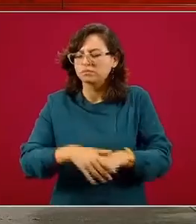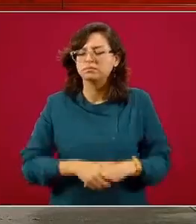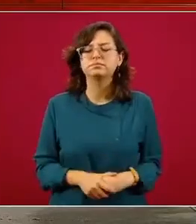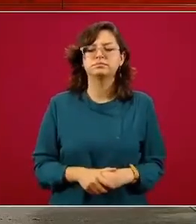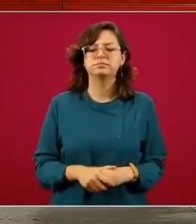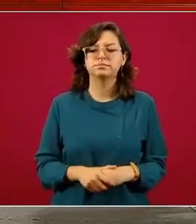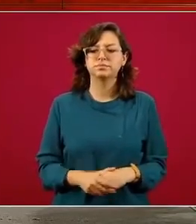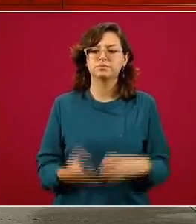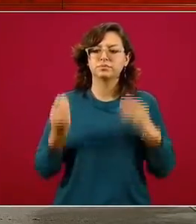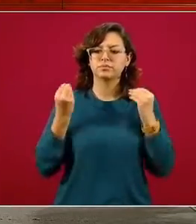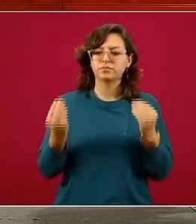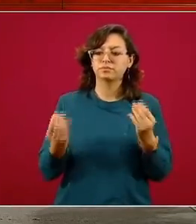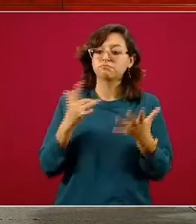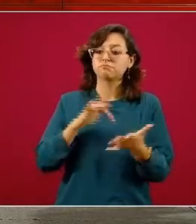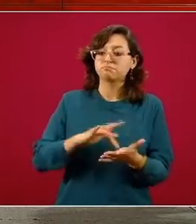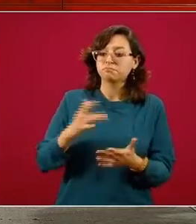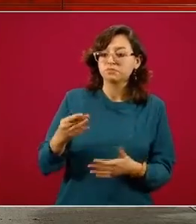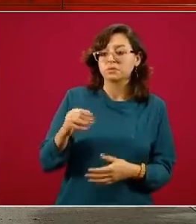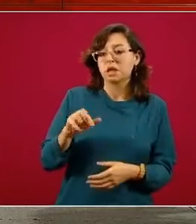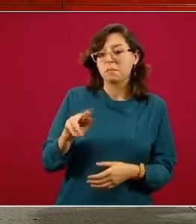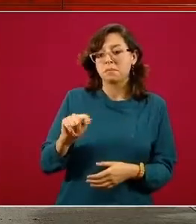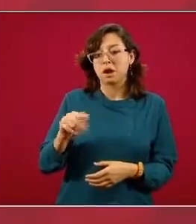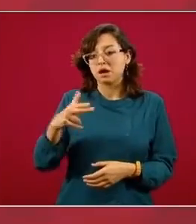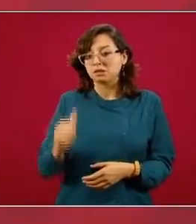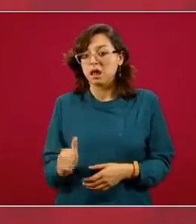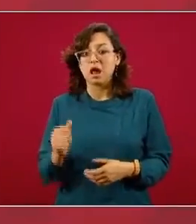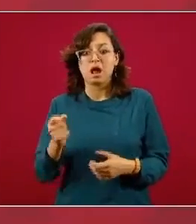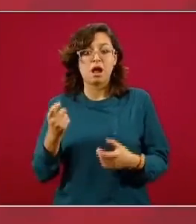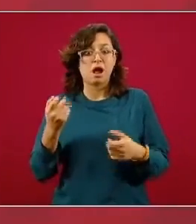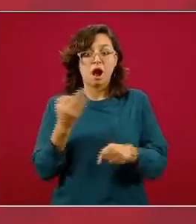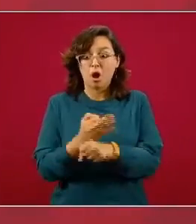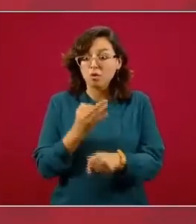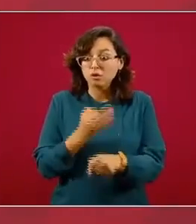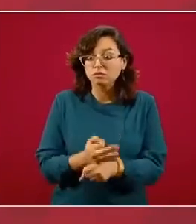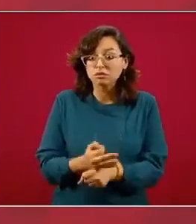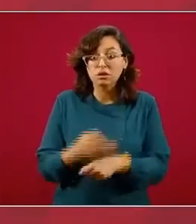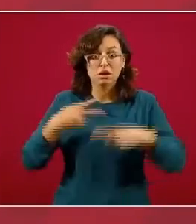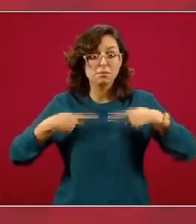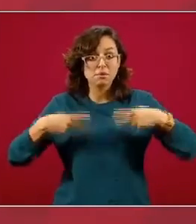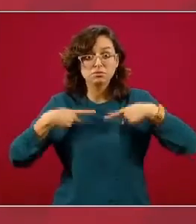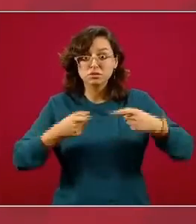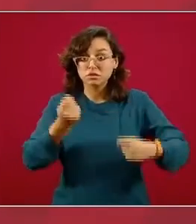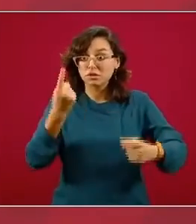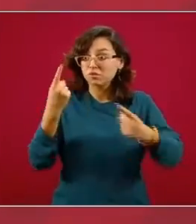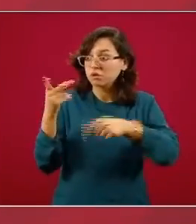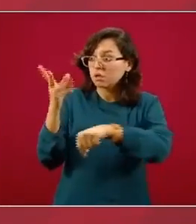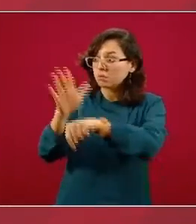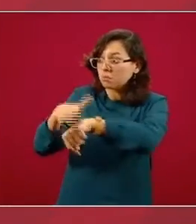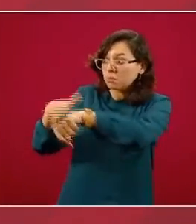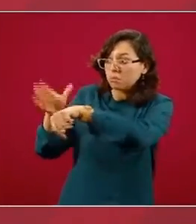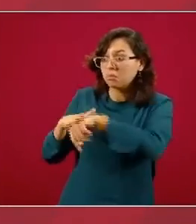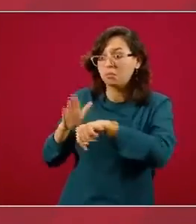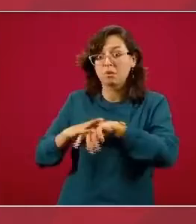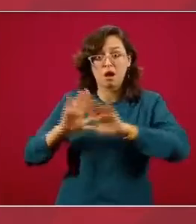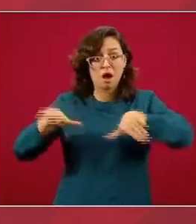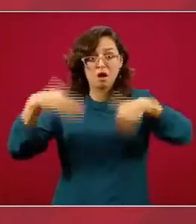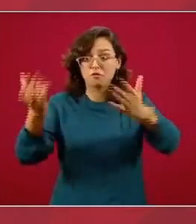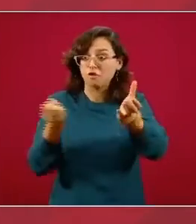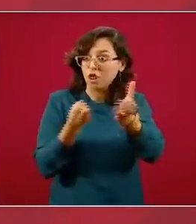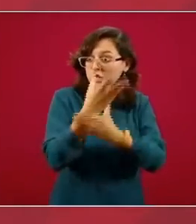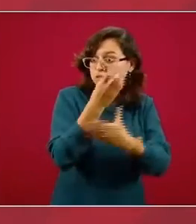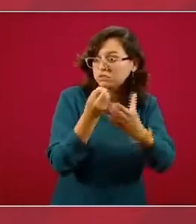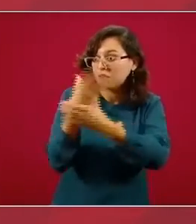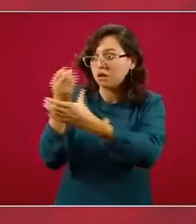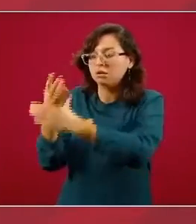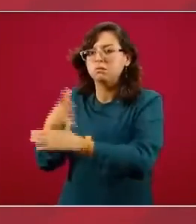Espero que nadie esté invitando a las mexicanas y los mexicanos a salir en este momento de sus casas. El gobierno de